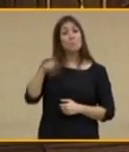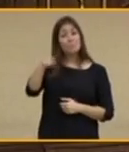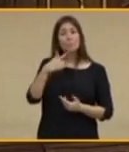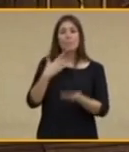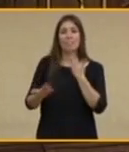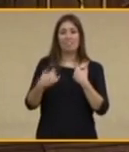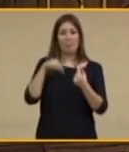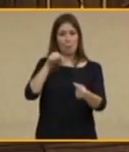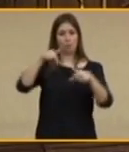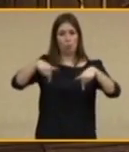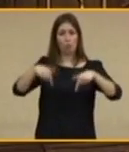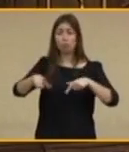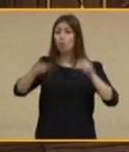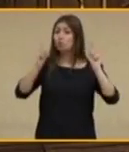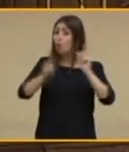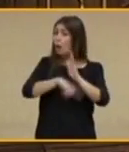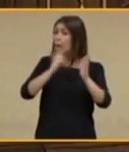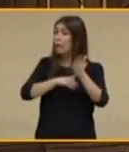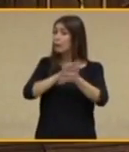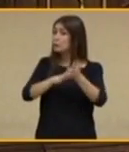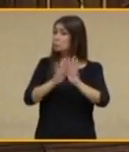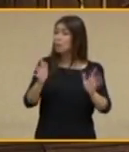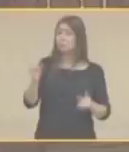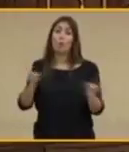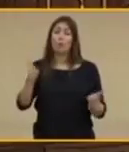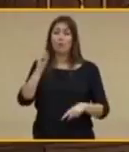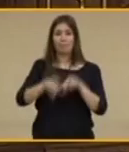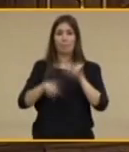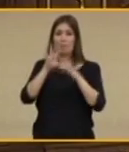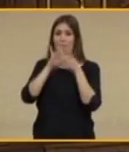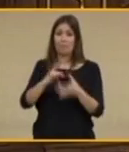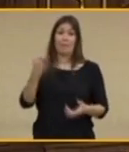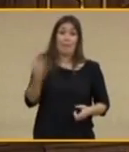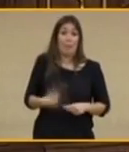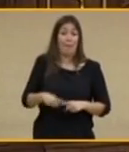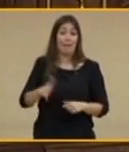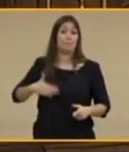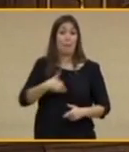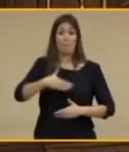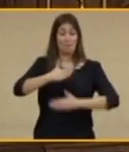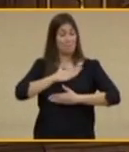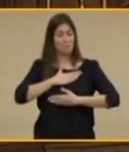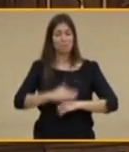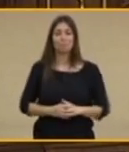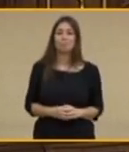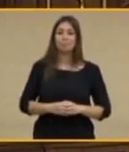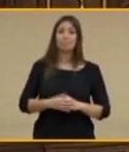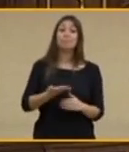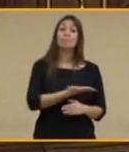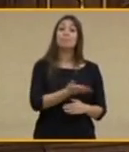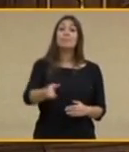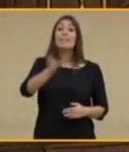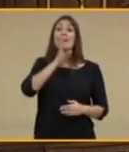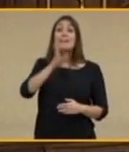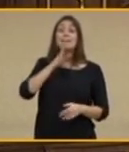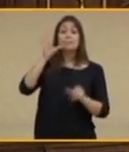no es solo de leyes, señorías, también de sentimientos. Señorías, lo que hemos escuchado antes en la